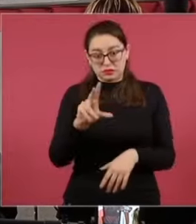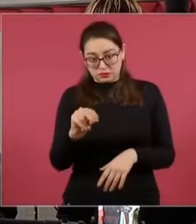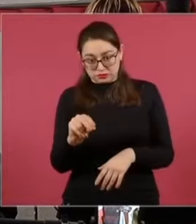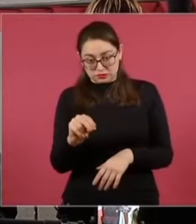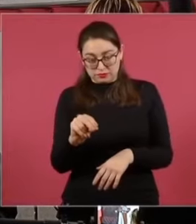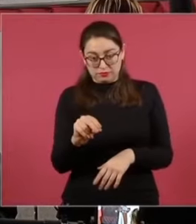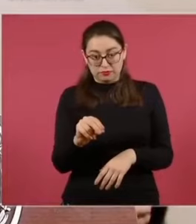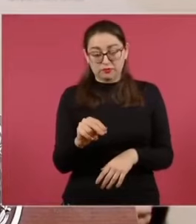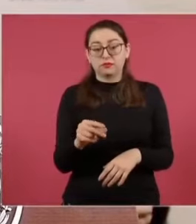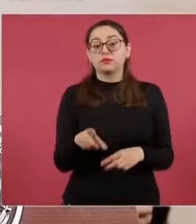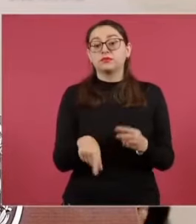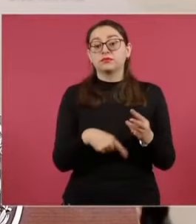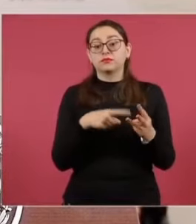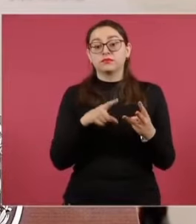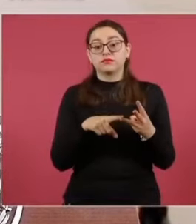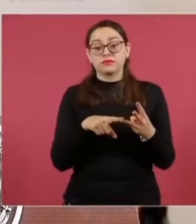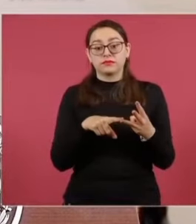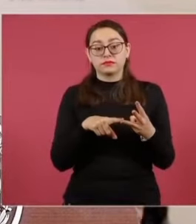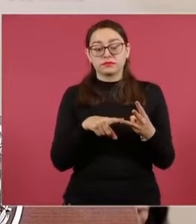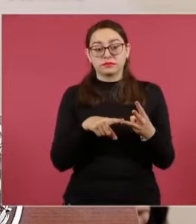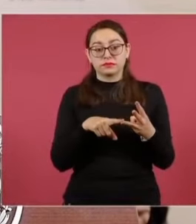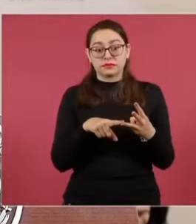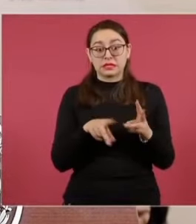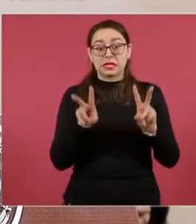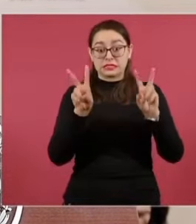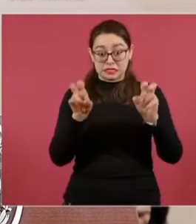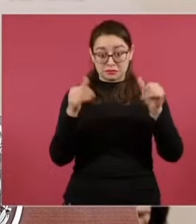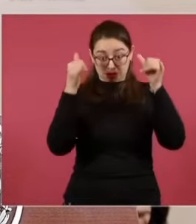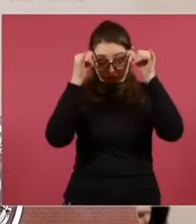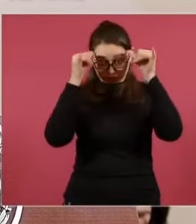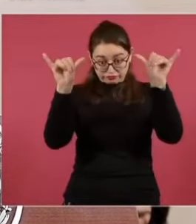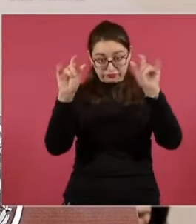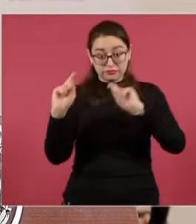Sobre lo de la consulta,